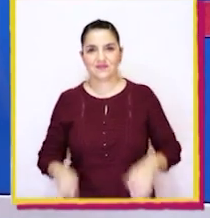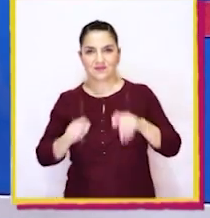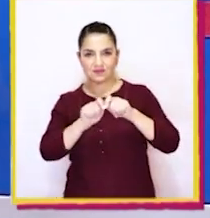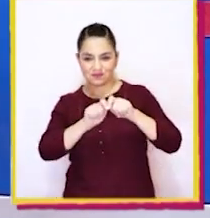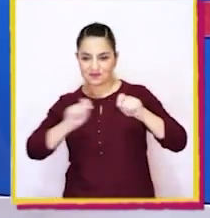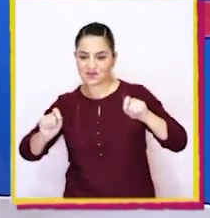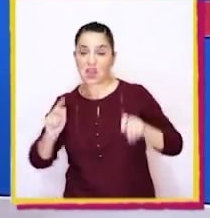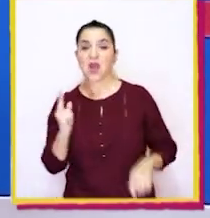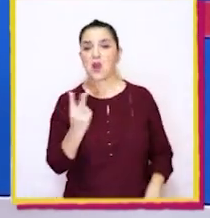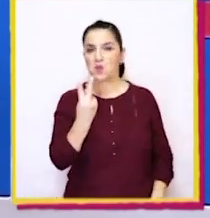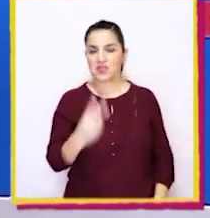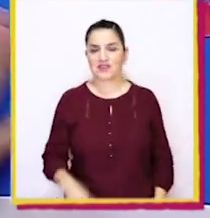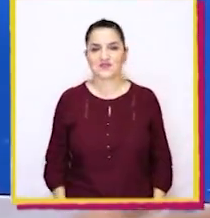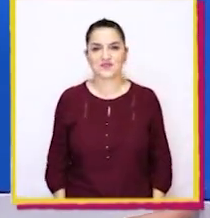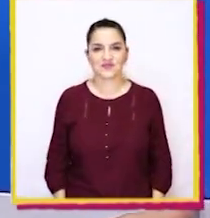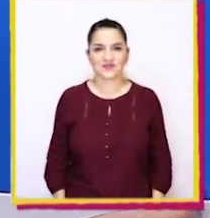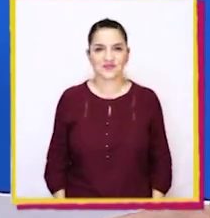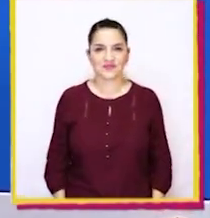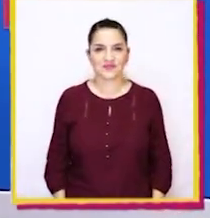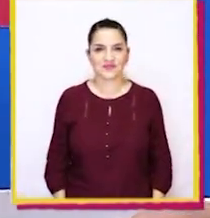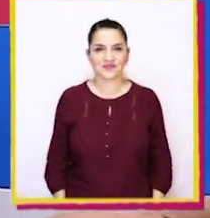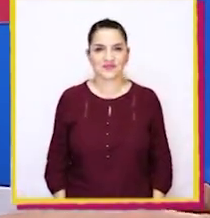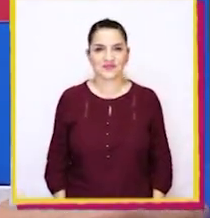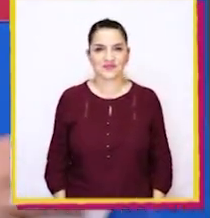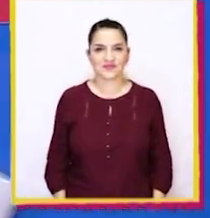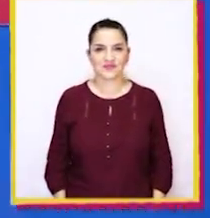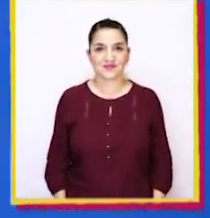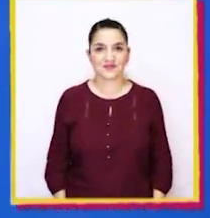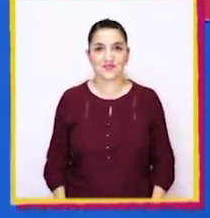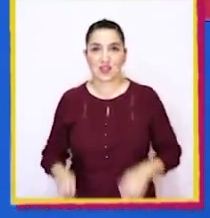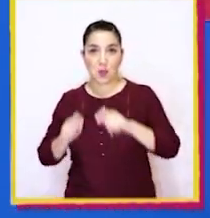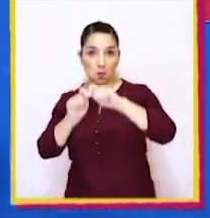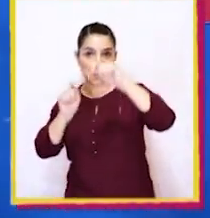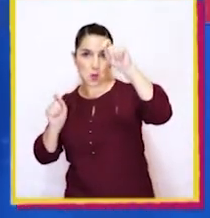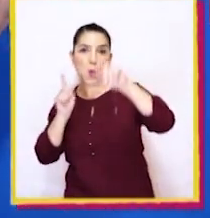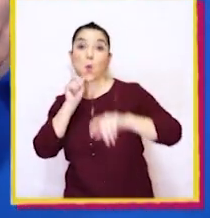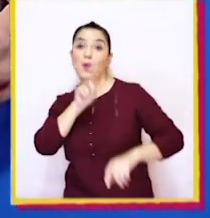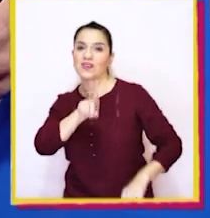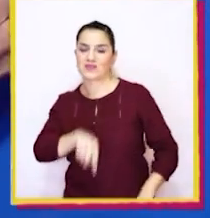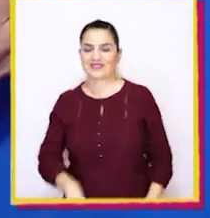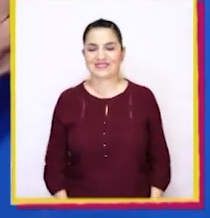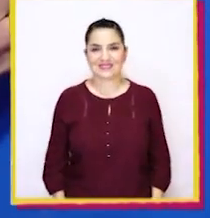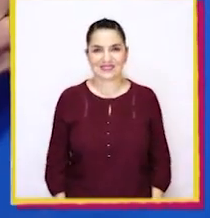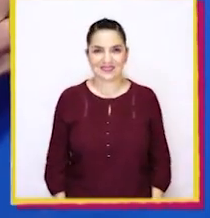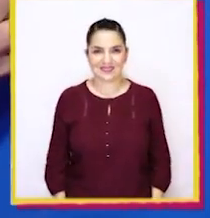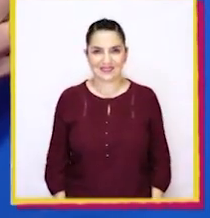Puse la segunda. Y vamos por la última.